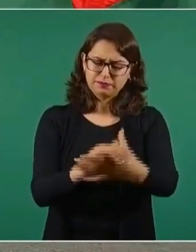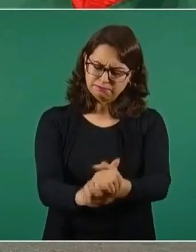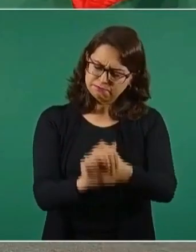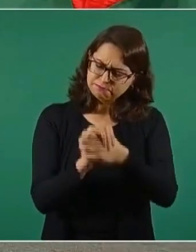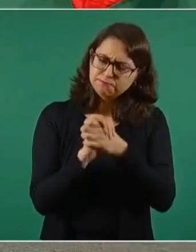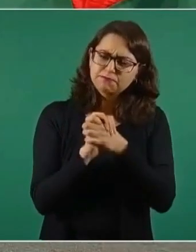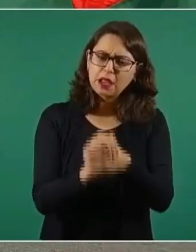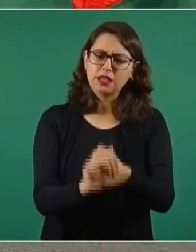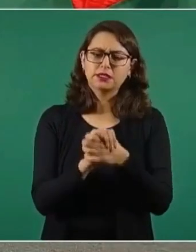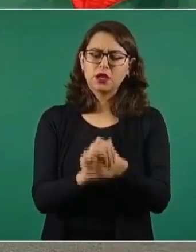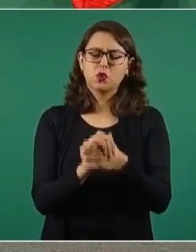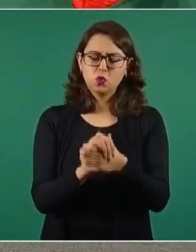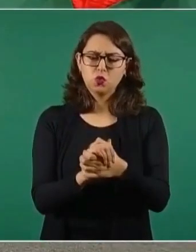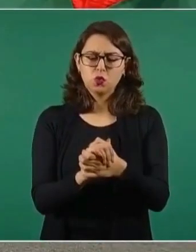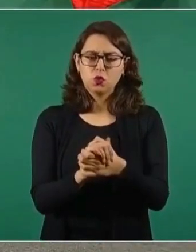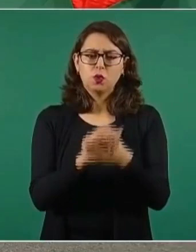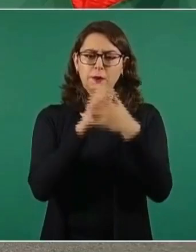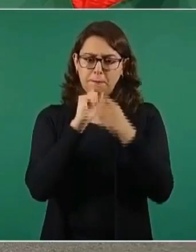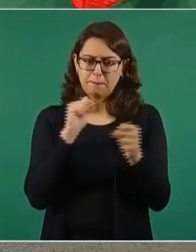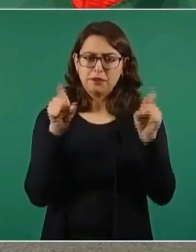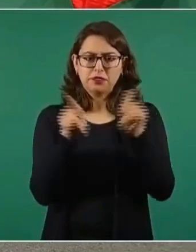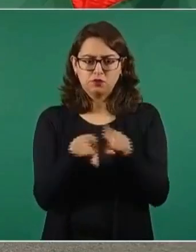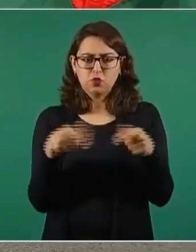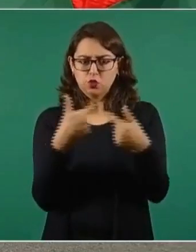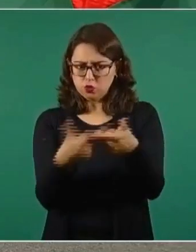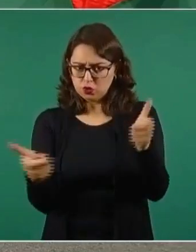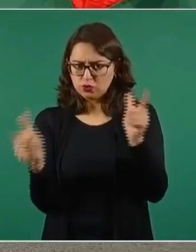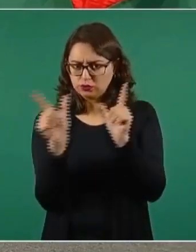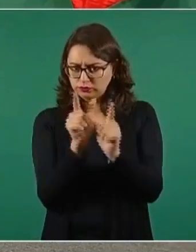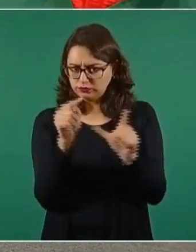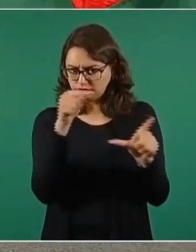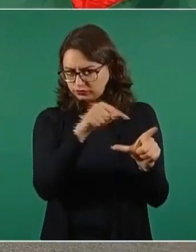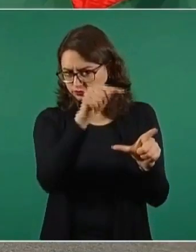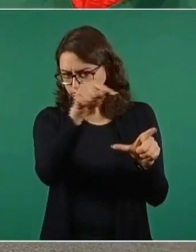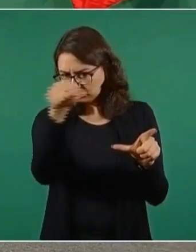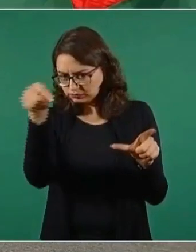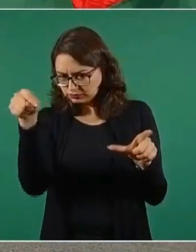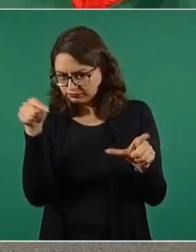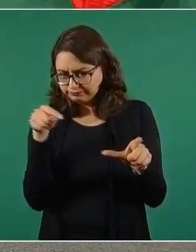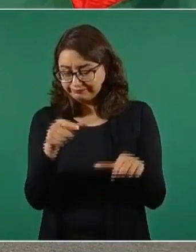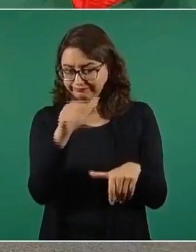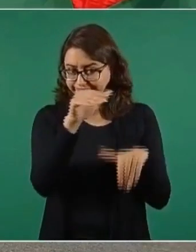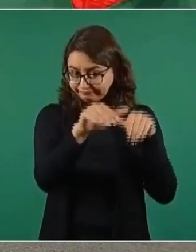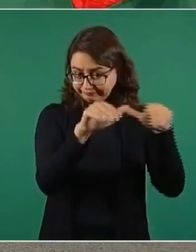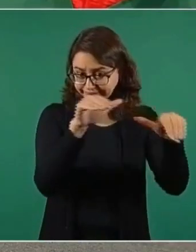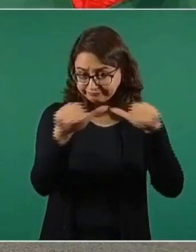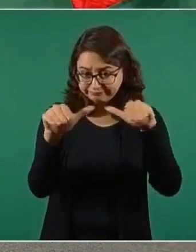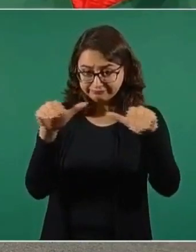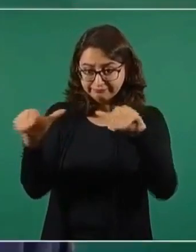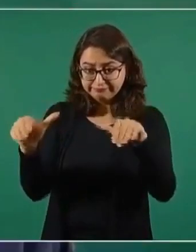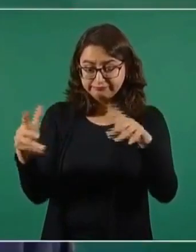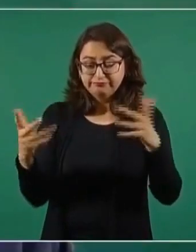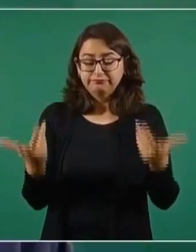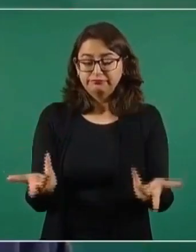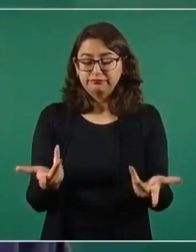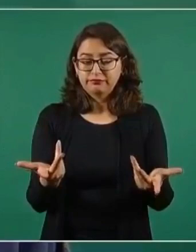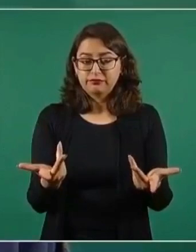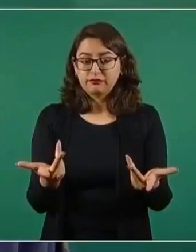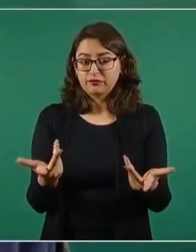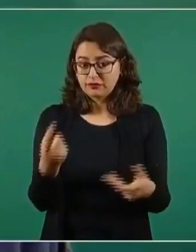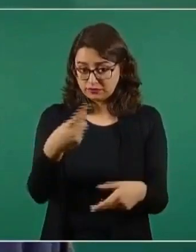a los que están tomando las casetas, decirles que